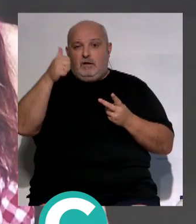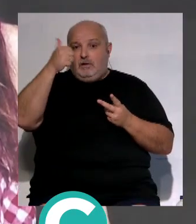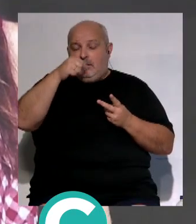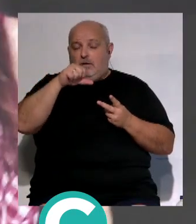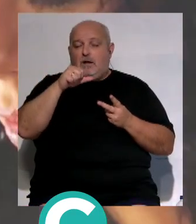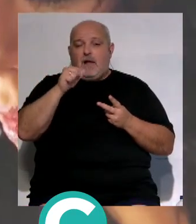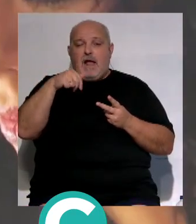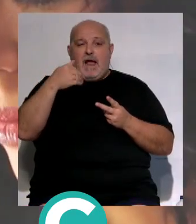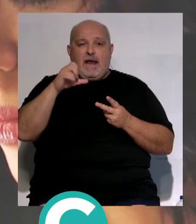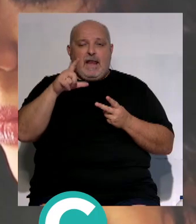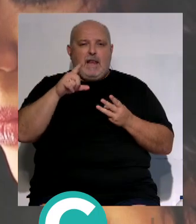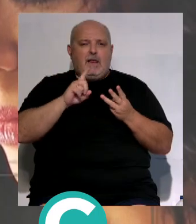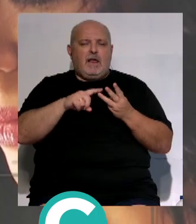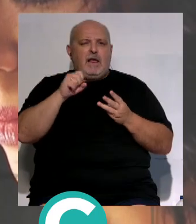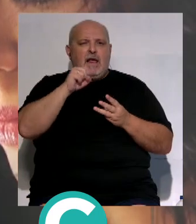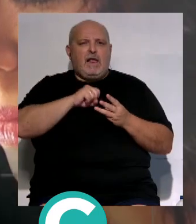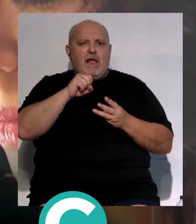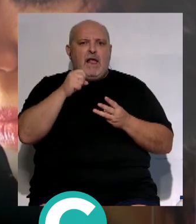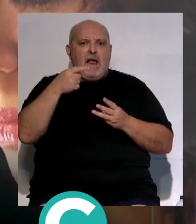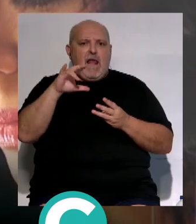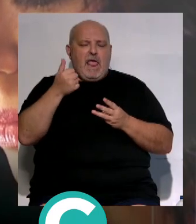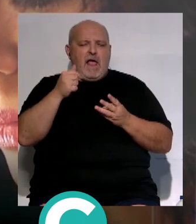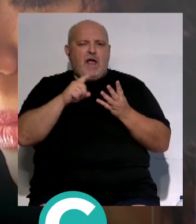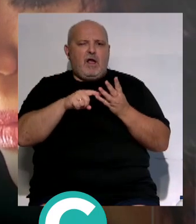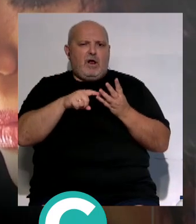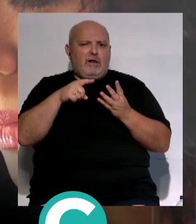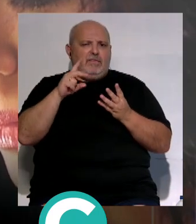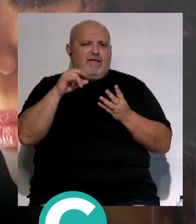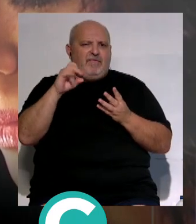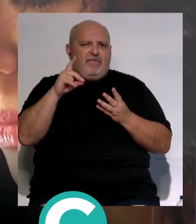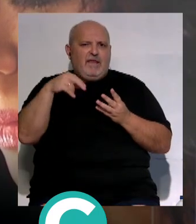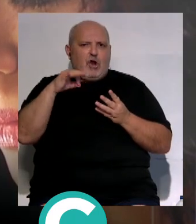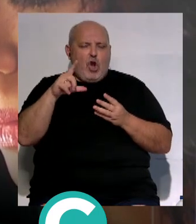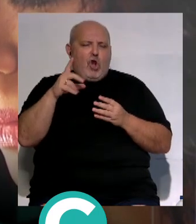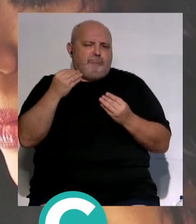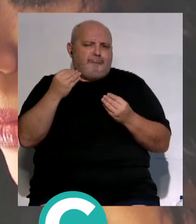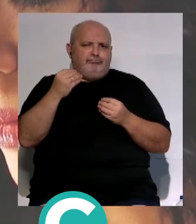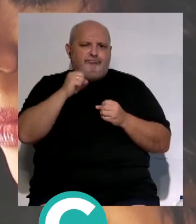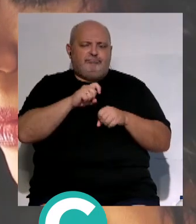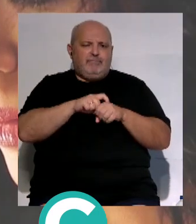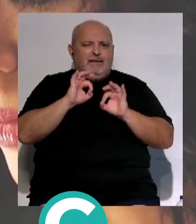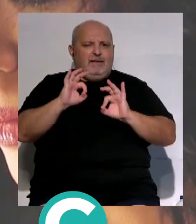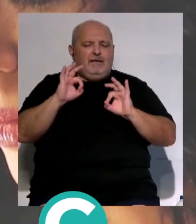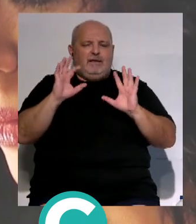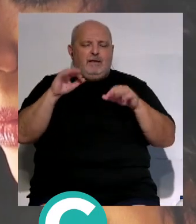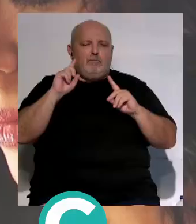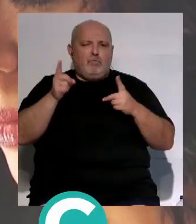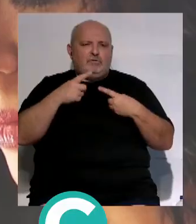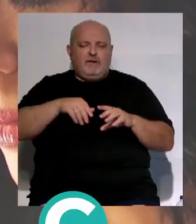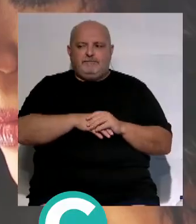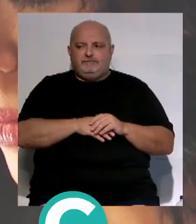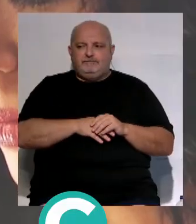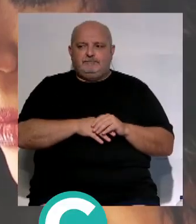compositor Anthony Gómez la cantante Galia Bold o Daniel Nicol son los artistas que actuarán en este evento musical.